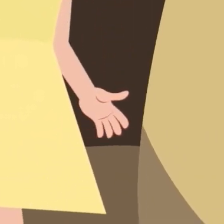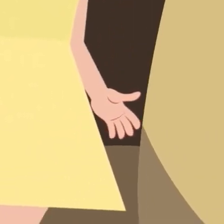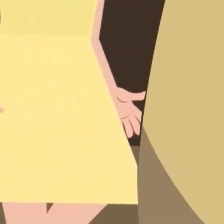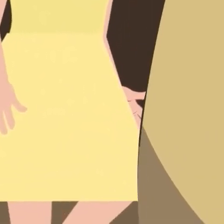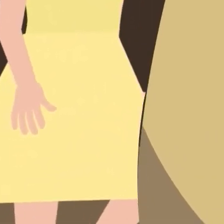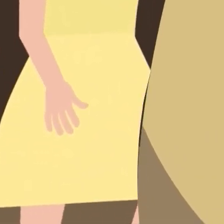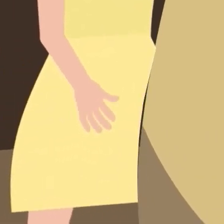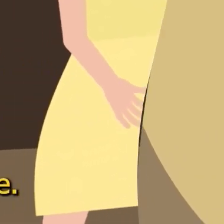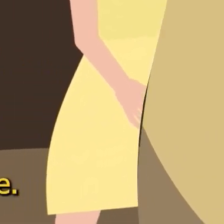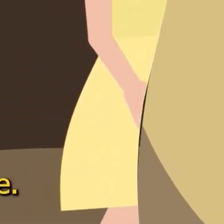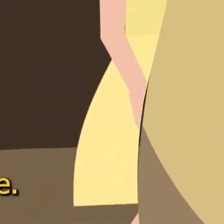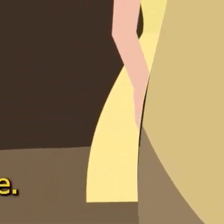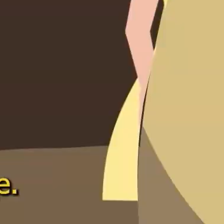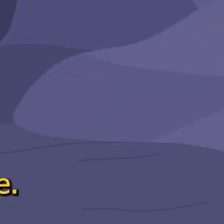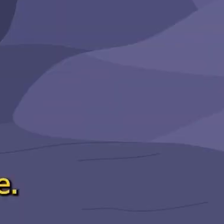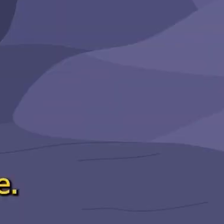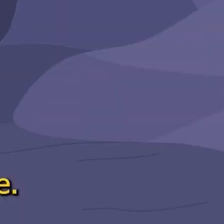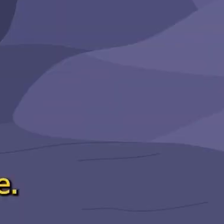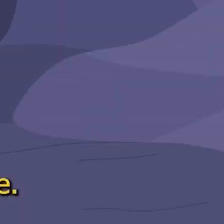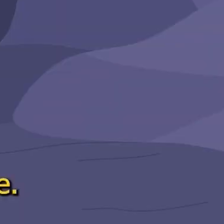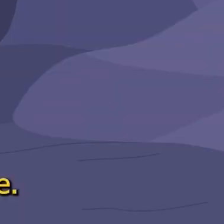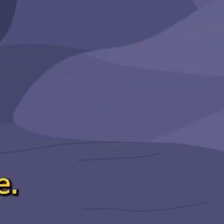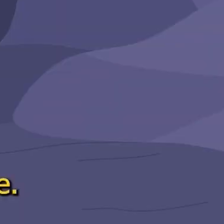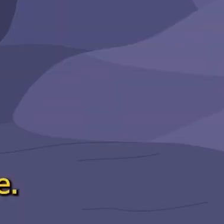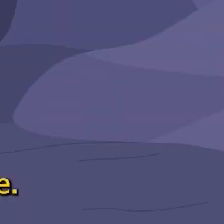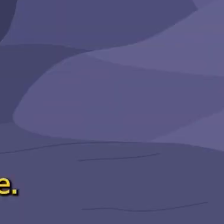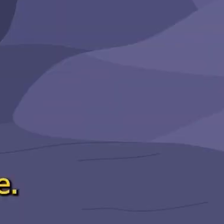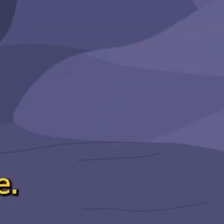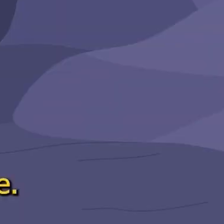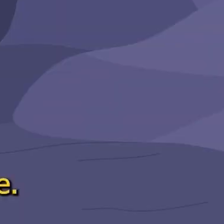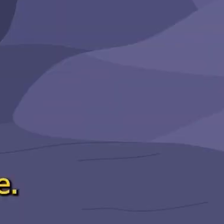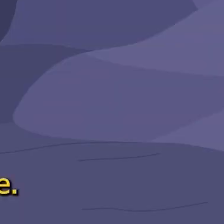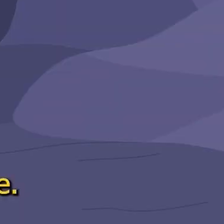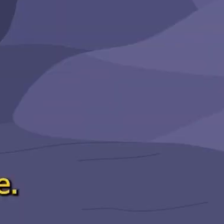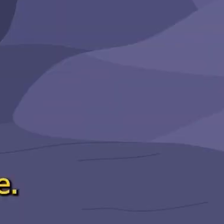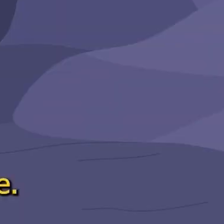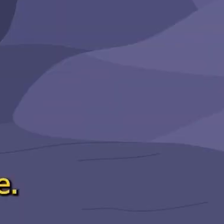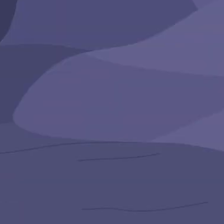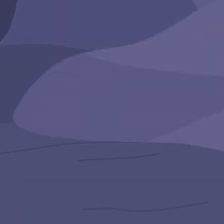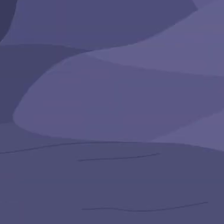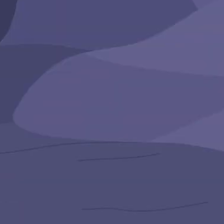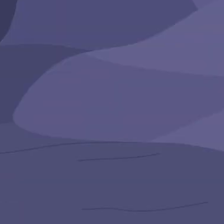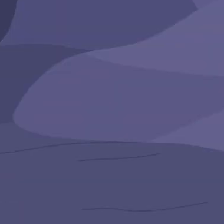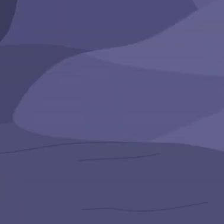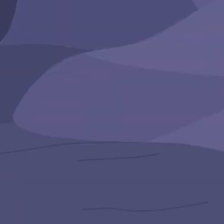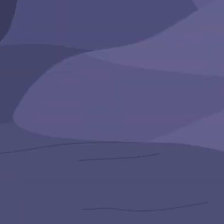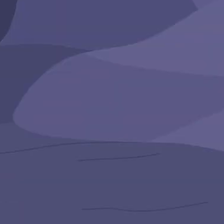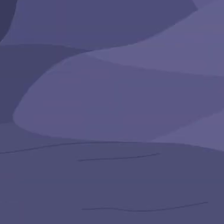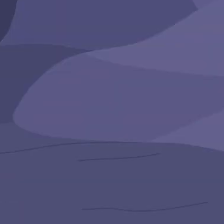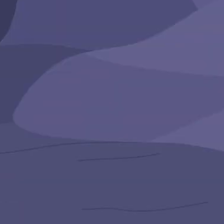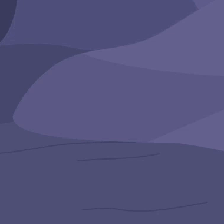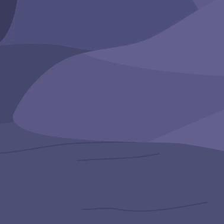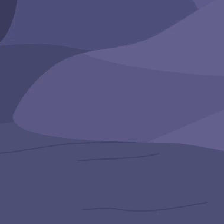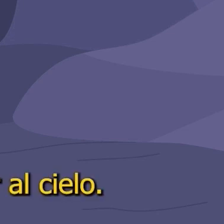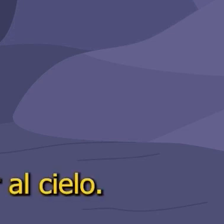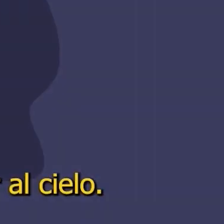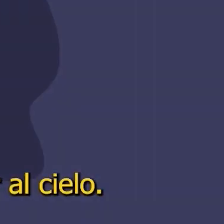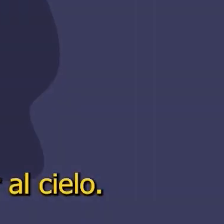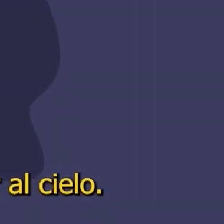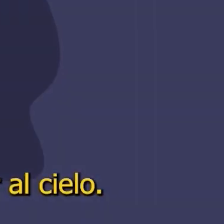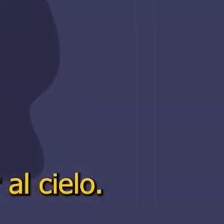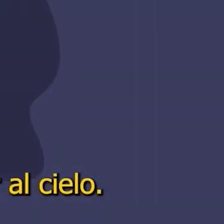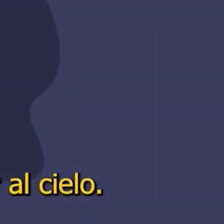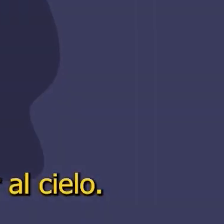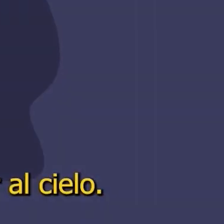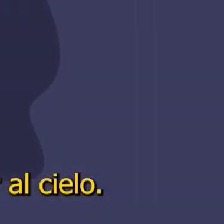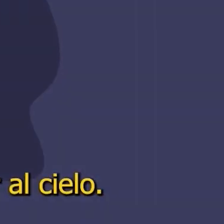cueva escondida. Dentro, vio una estrella dorada flotando en el aire. Hola, Alicia, dijo la estrella. Soy